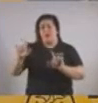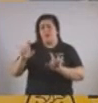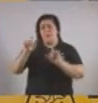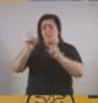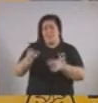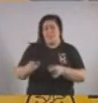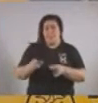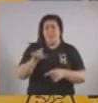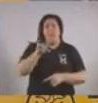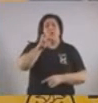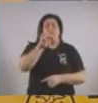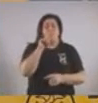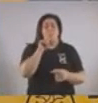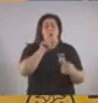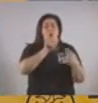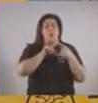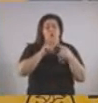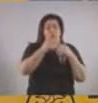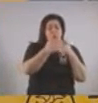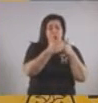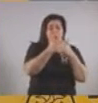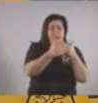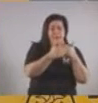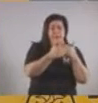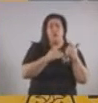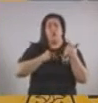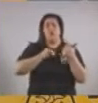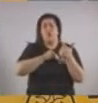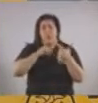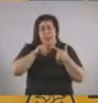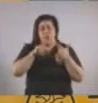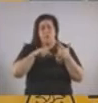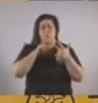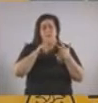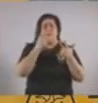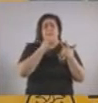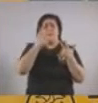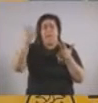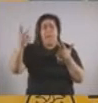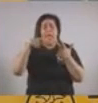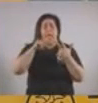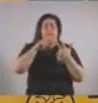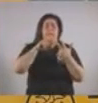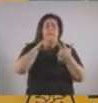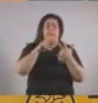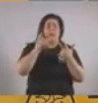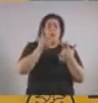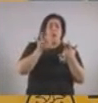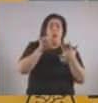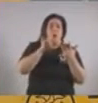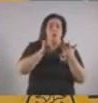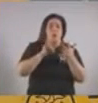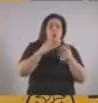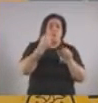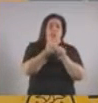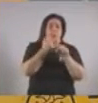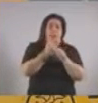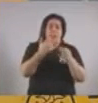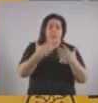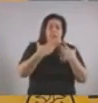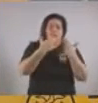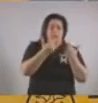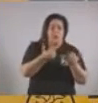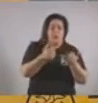contacto estrecho con un contagiado, si tenés síntomas, si estuviste de viaje, si sos personal de salud o